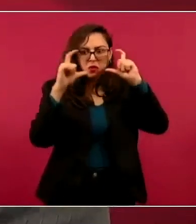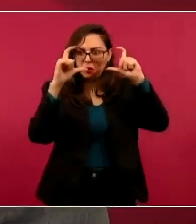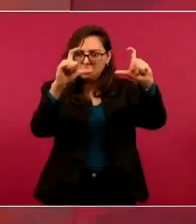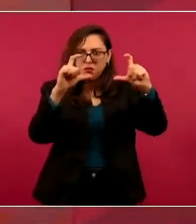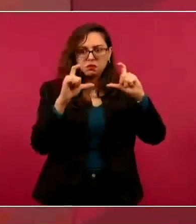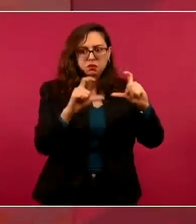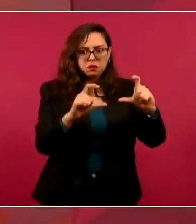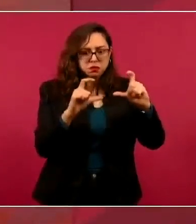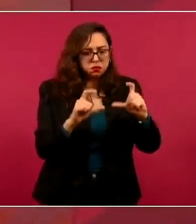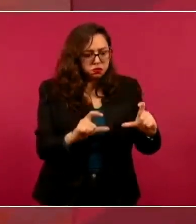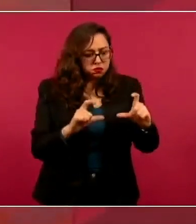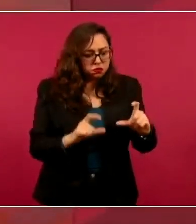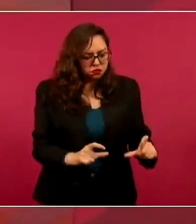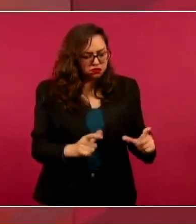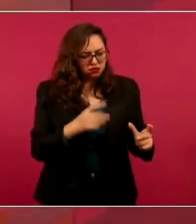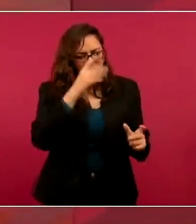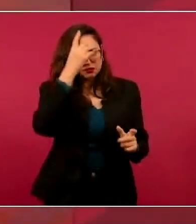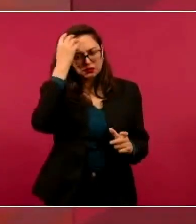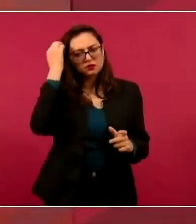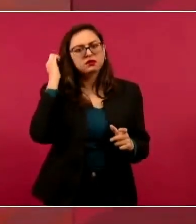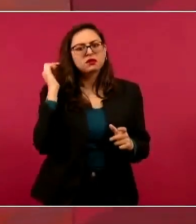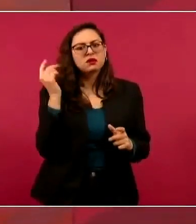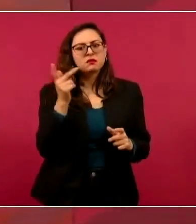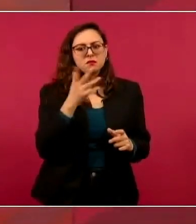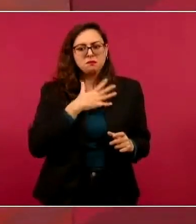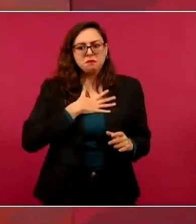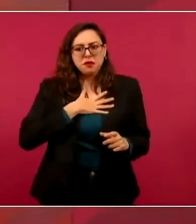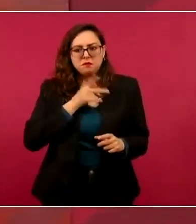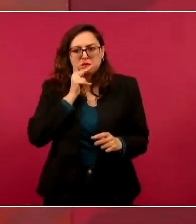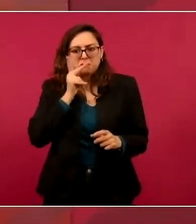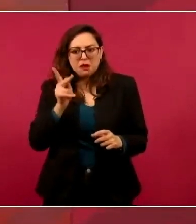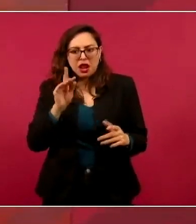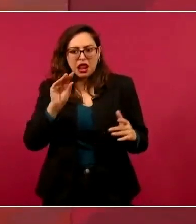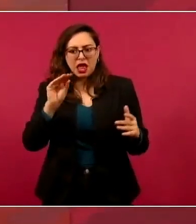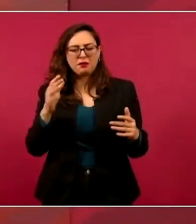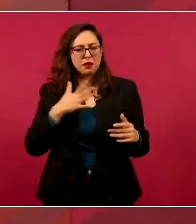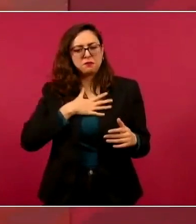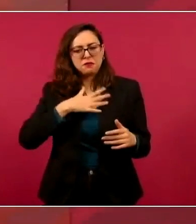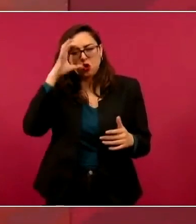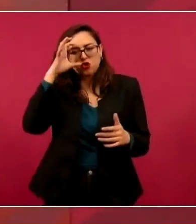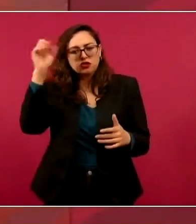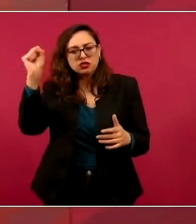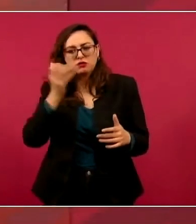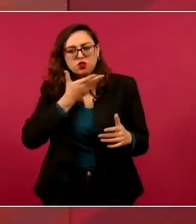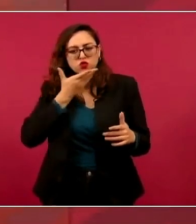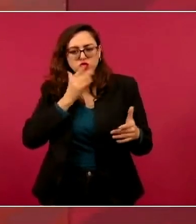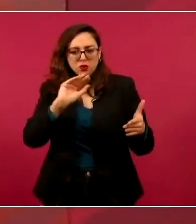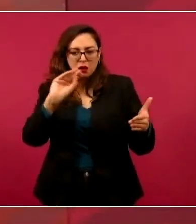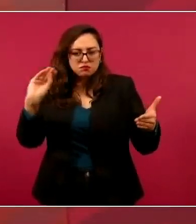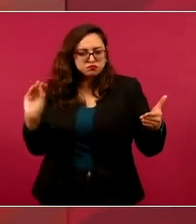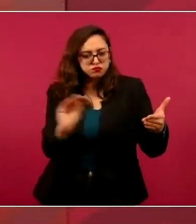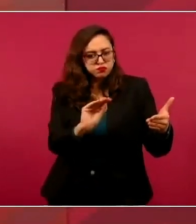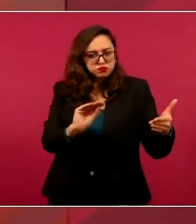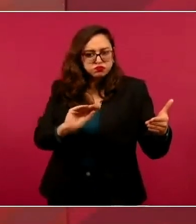utilizando palabras, términos que yo uso